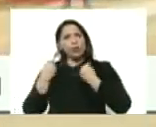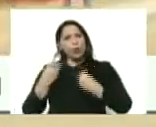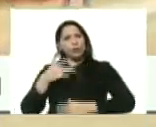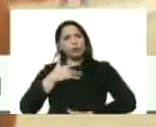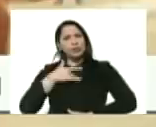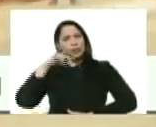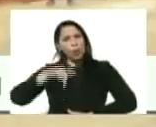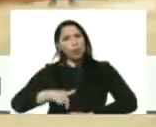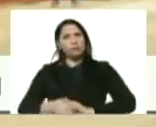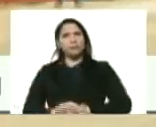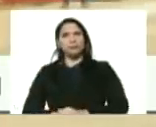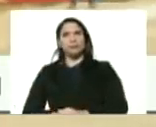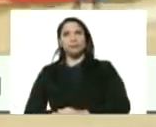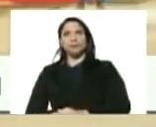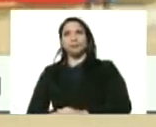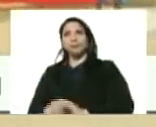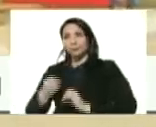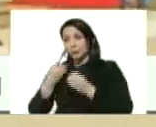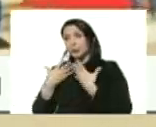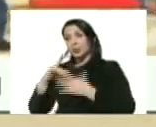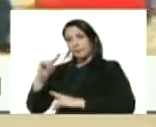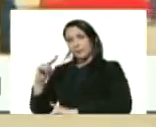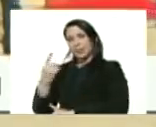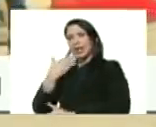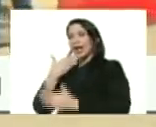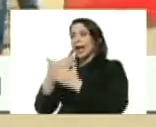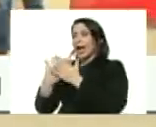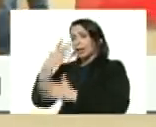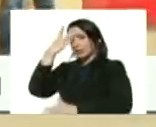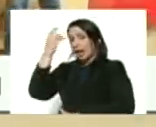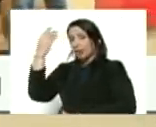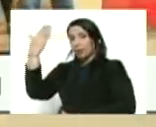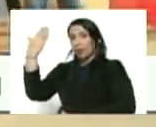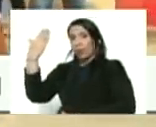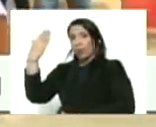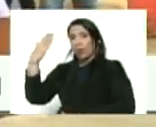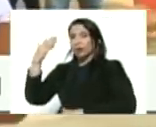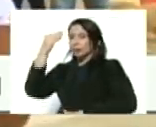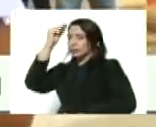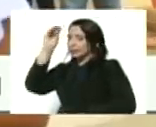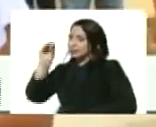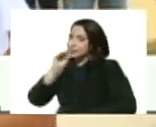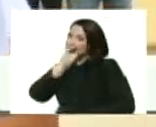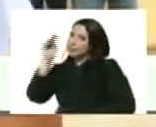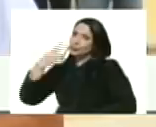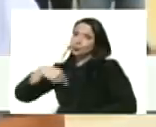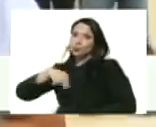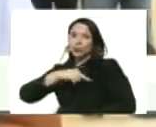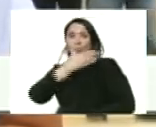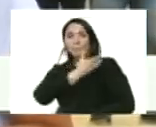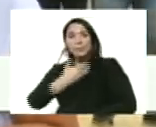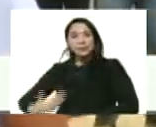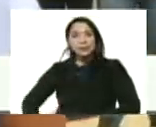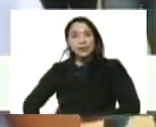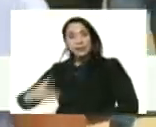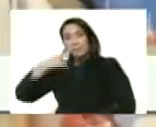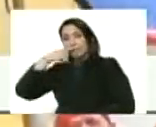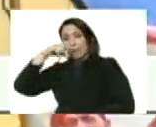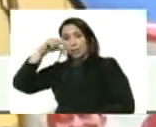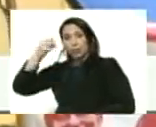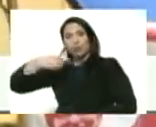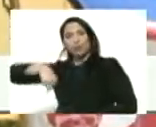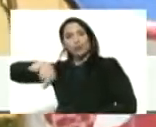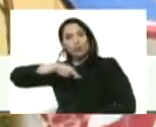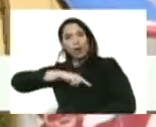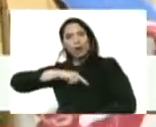el día de hoy. Bueno, principalmente le doy gracias a Dios por esta bendición a nuestro presidente Nicolás Maduro a